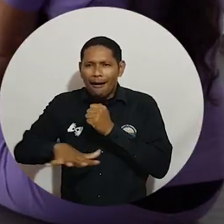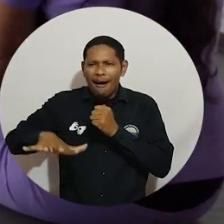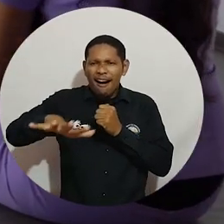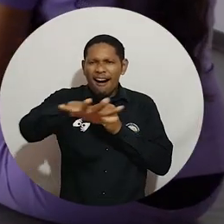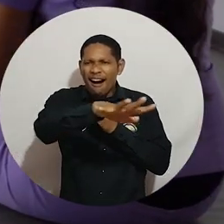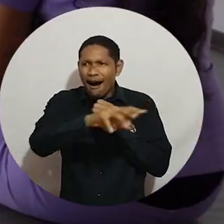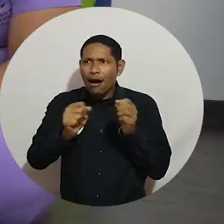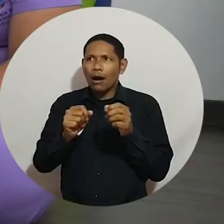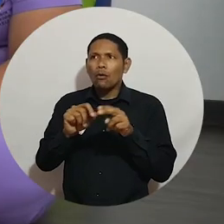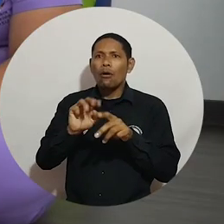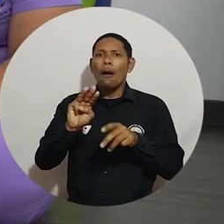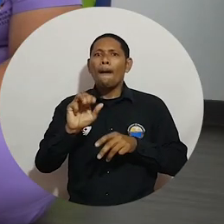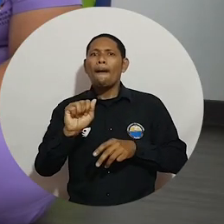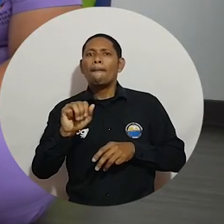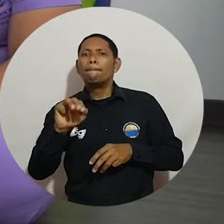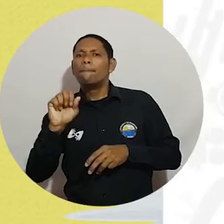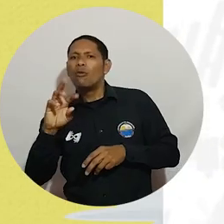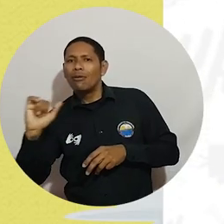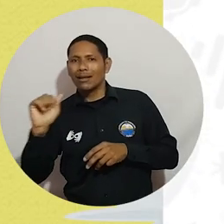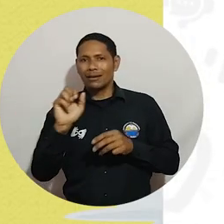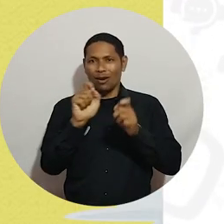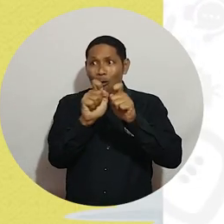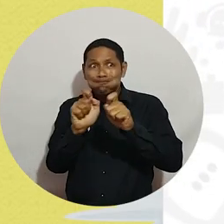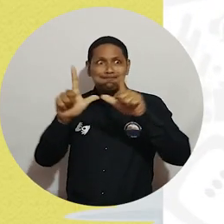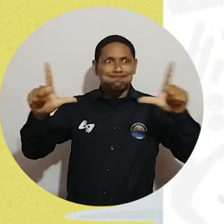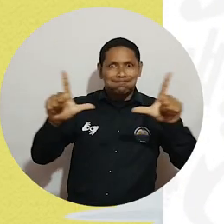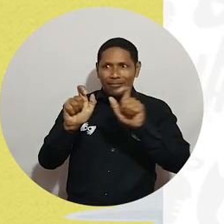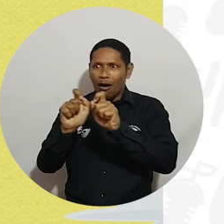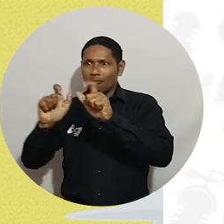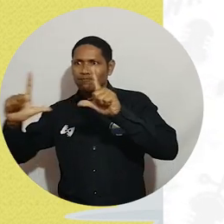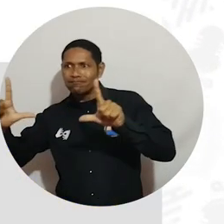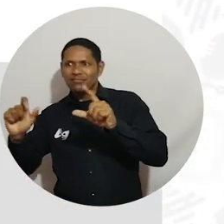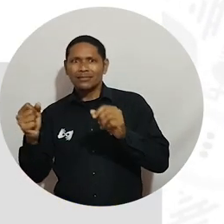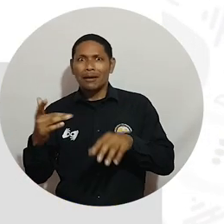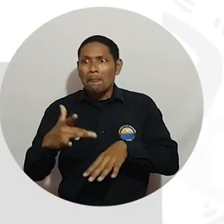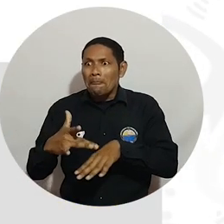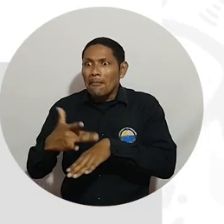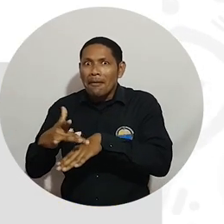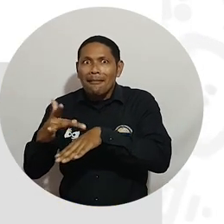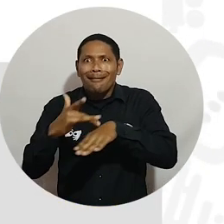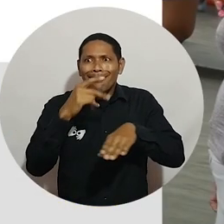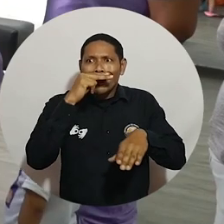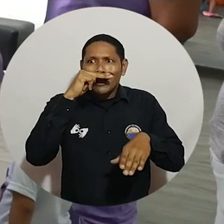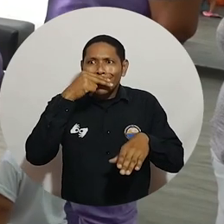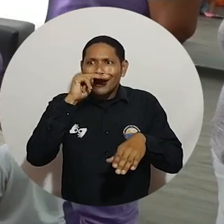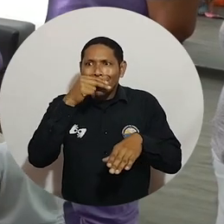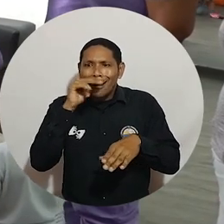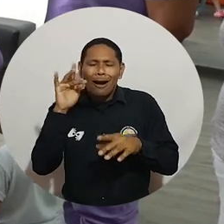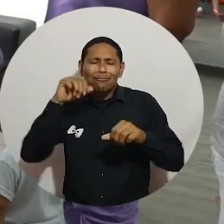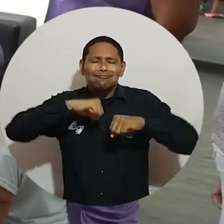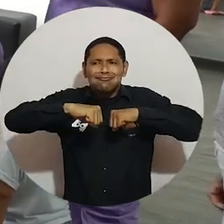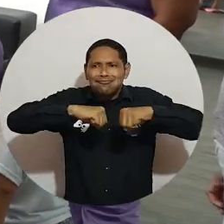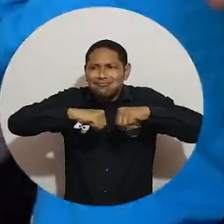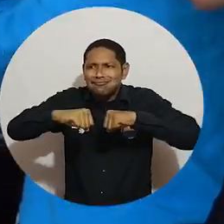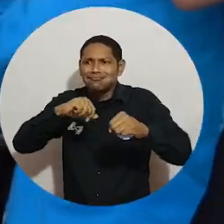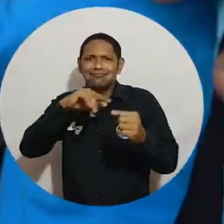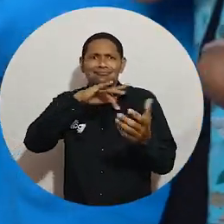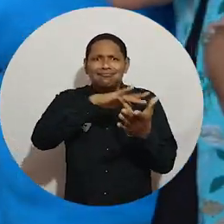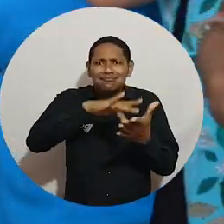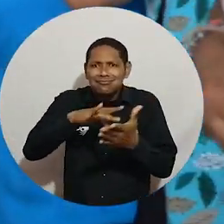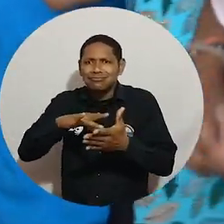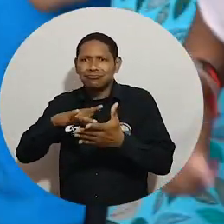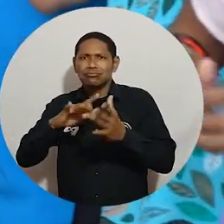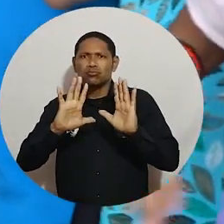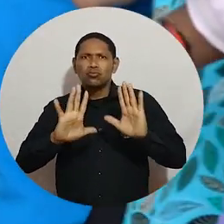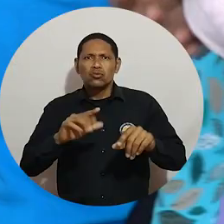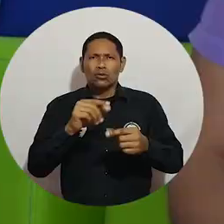digital narrando el territorio con una experiencia con Maguaré y Maguaré, plataformas que buscan alentar la participación de los niños